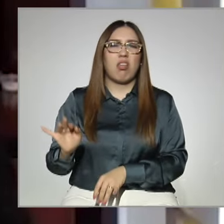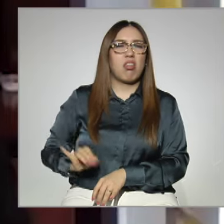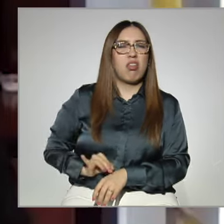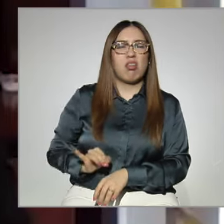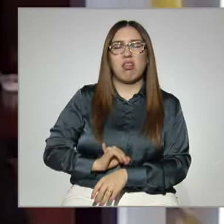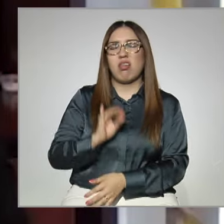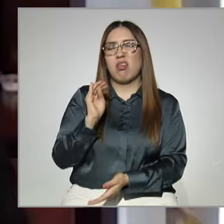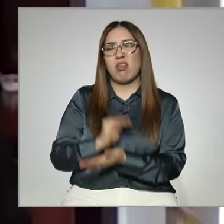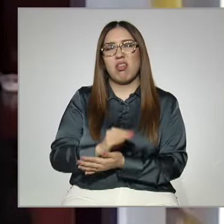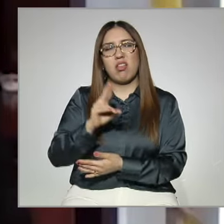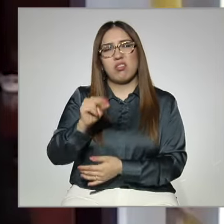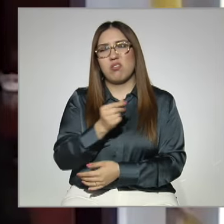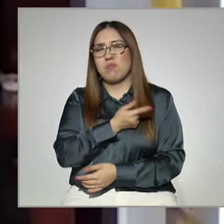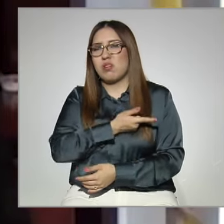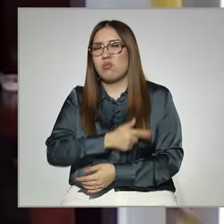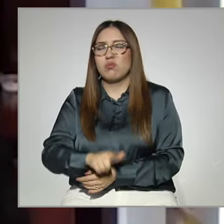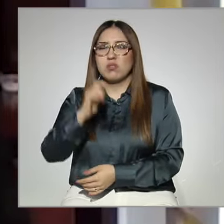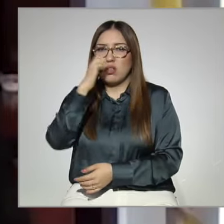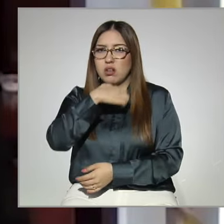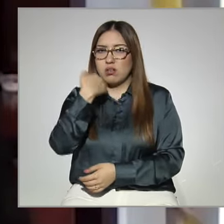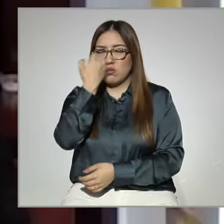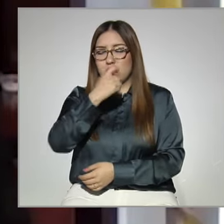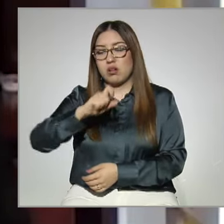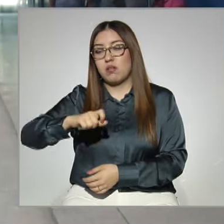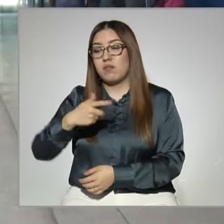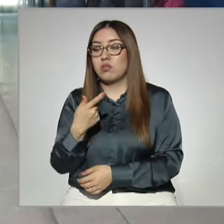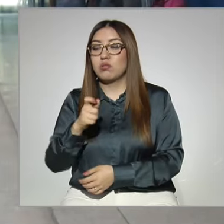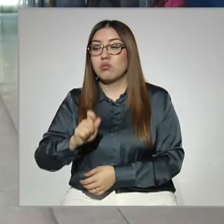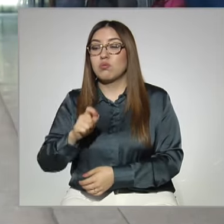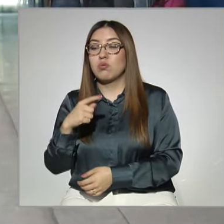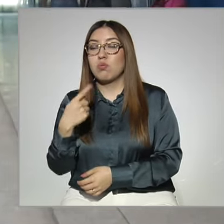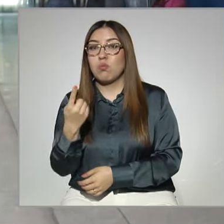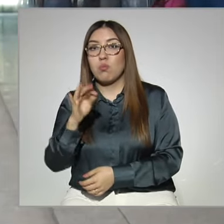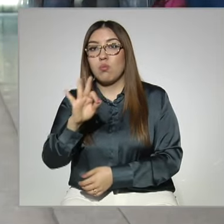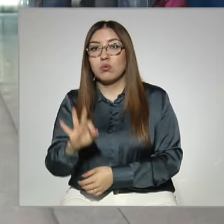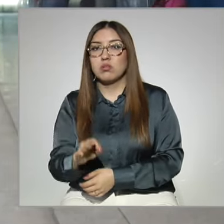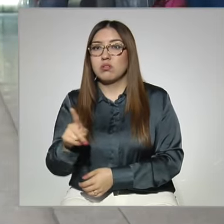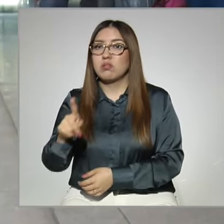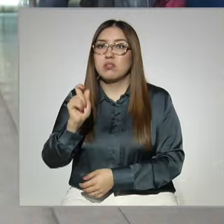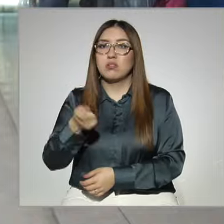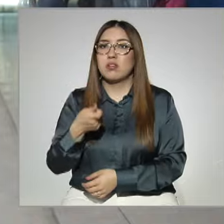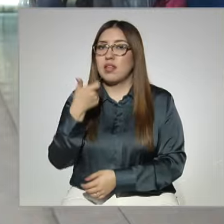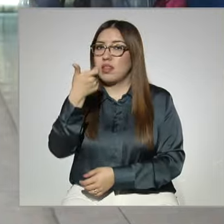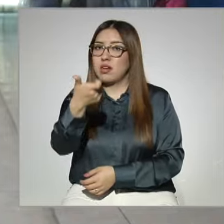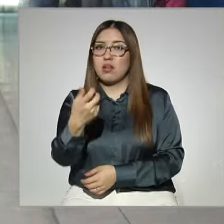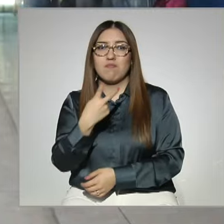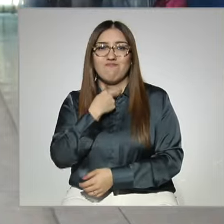aptitud para la escuela, y el 28.1% era por falta de recursos.